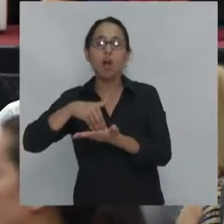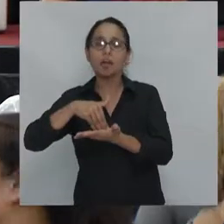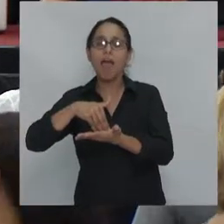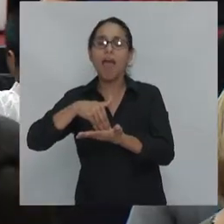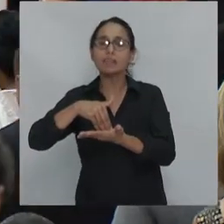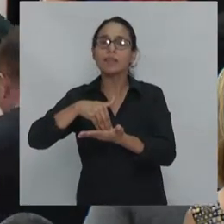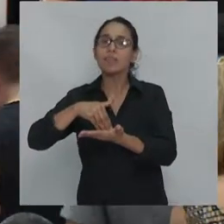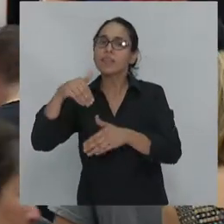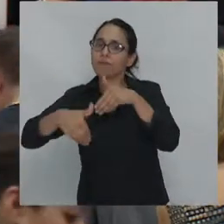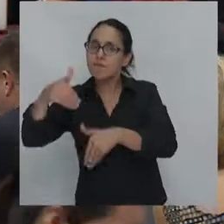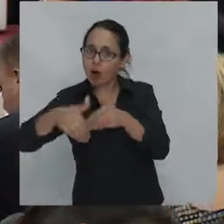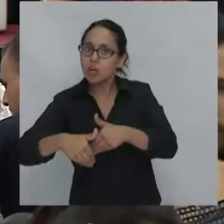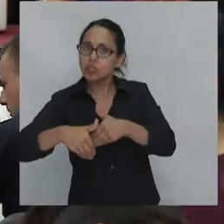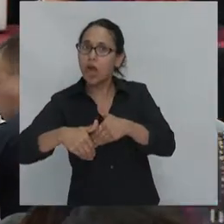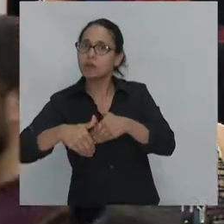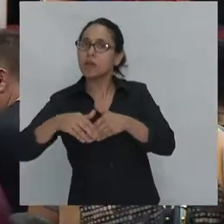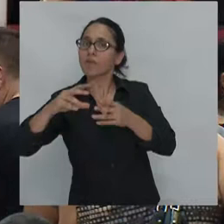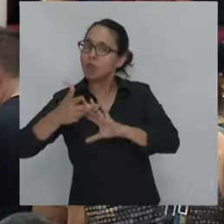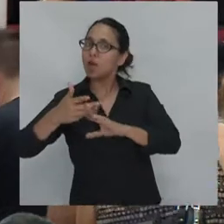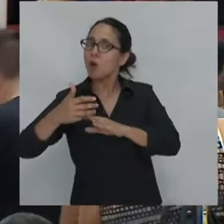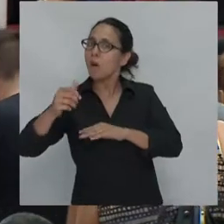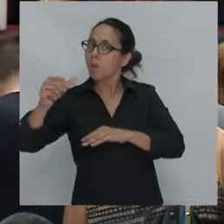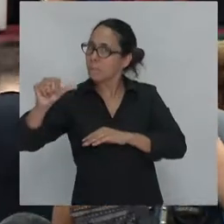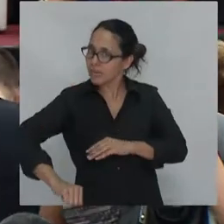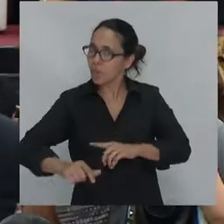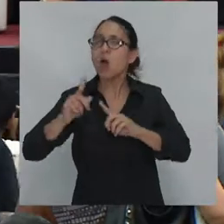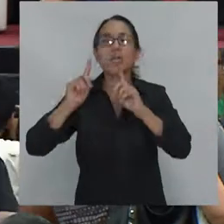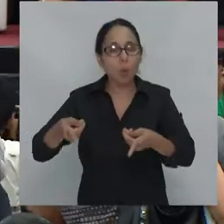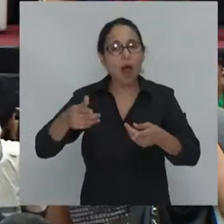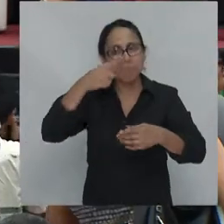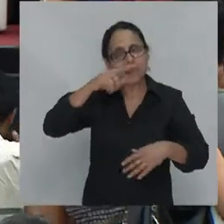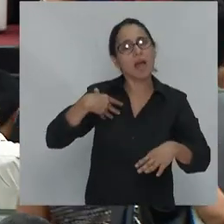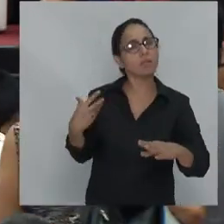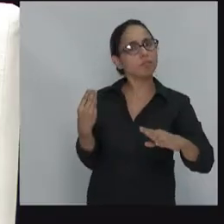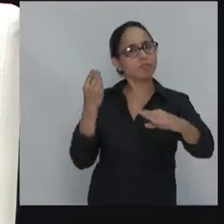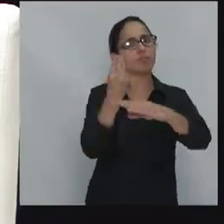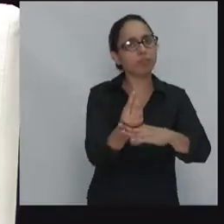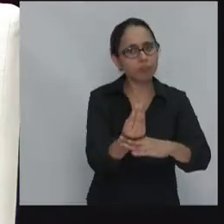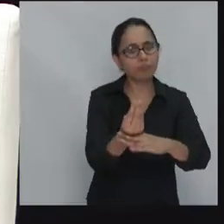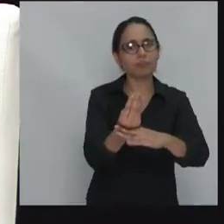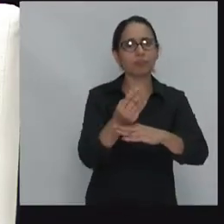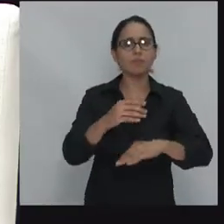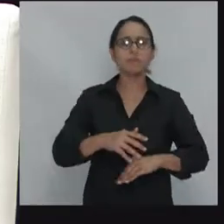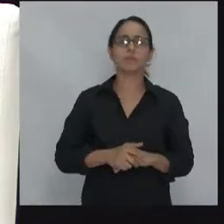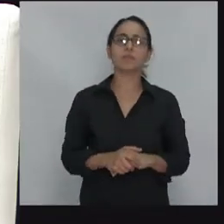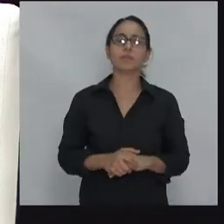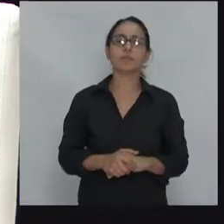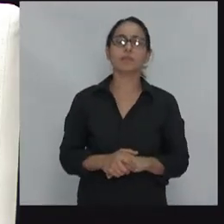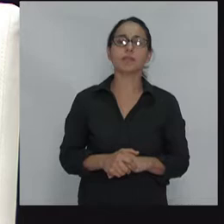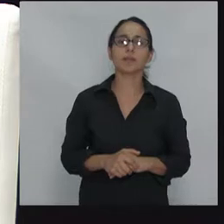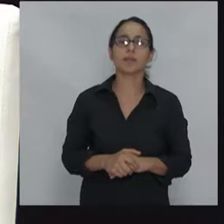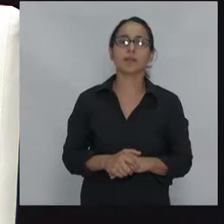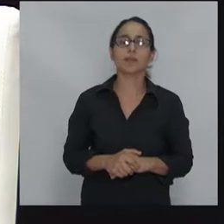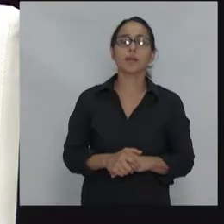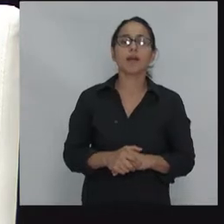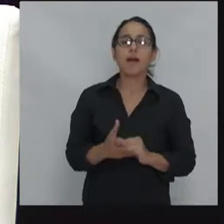a sentarse a la oficina oval. Fue una paradoja, de hecho, todavía más perversa, como decía